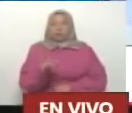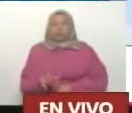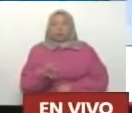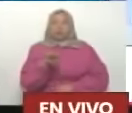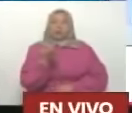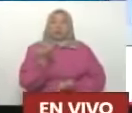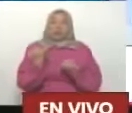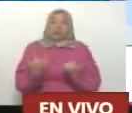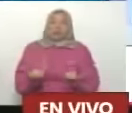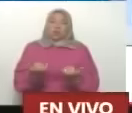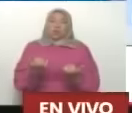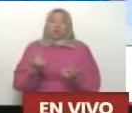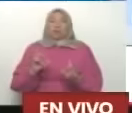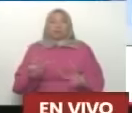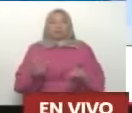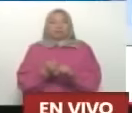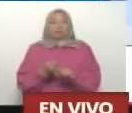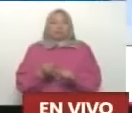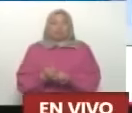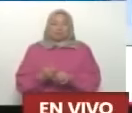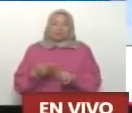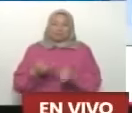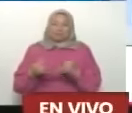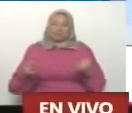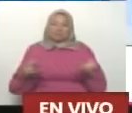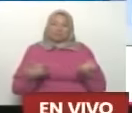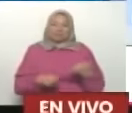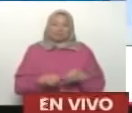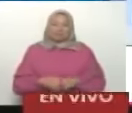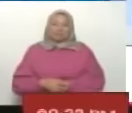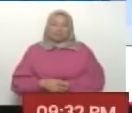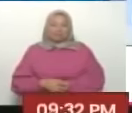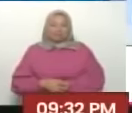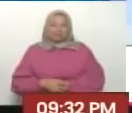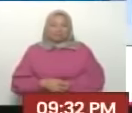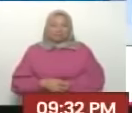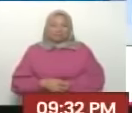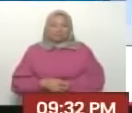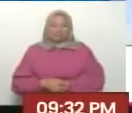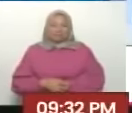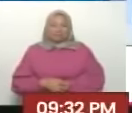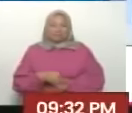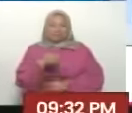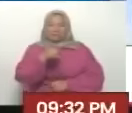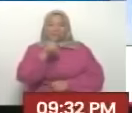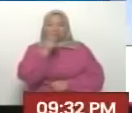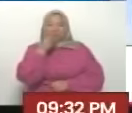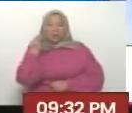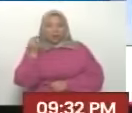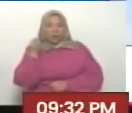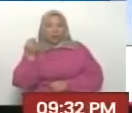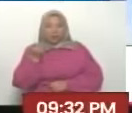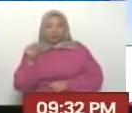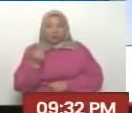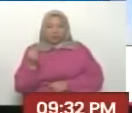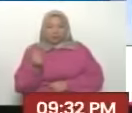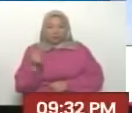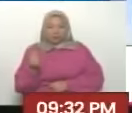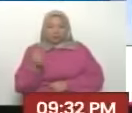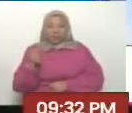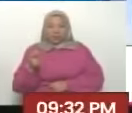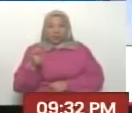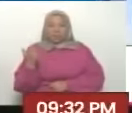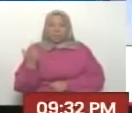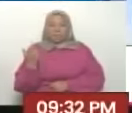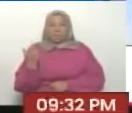entrega e inauguración oficial de una zona juventud. Allá en la